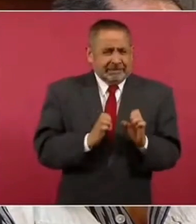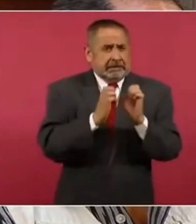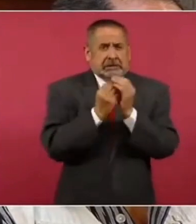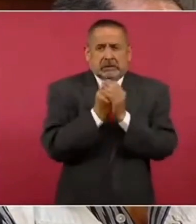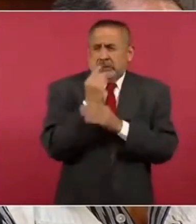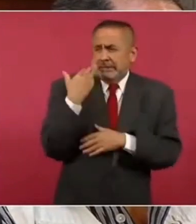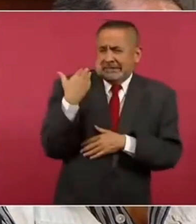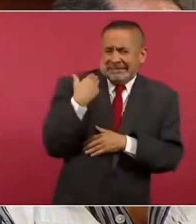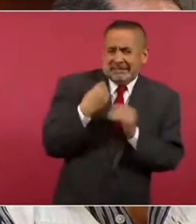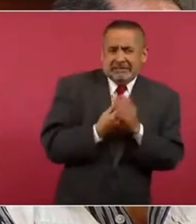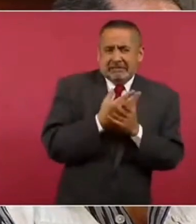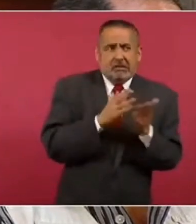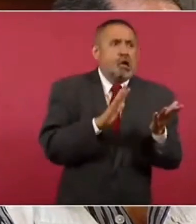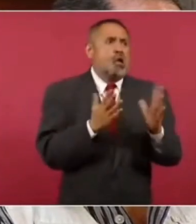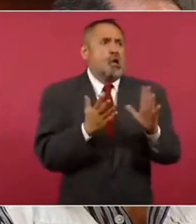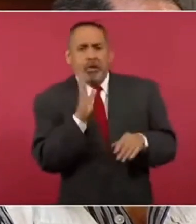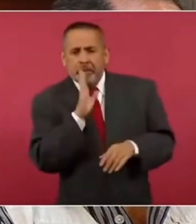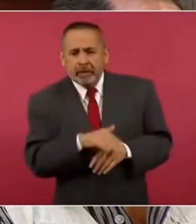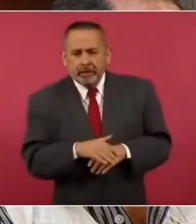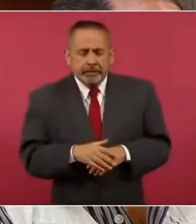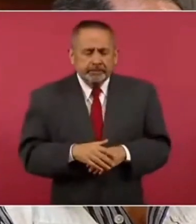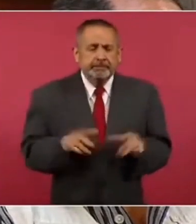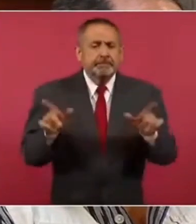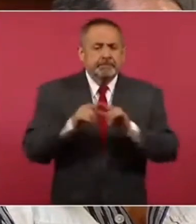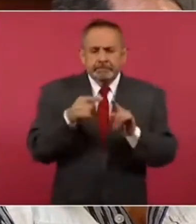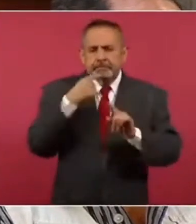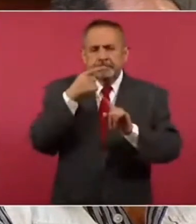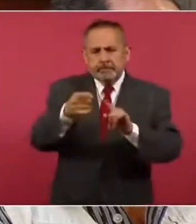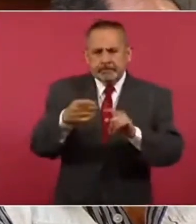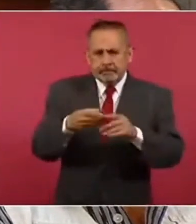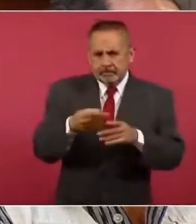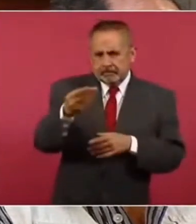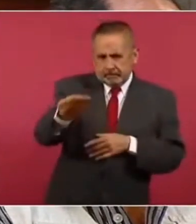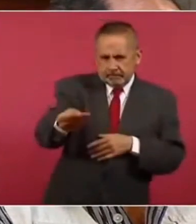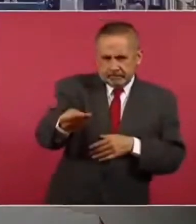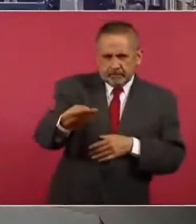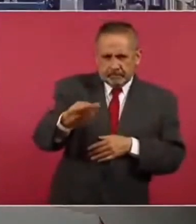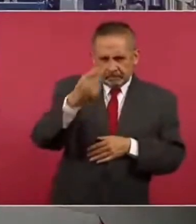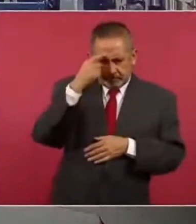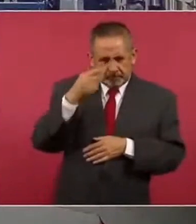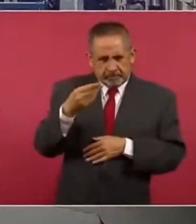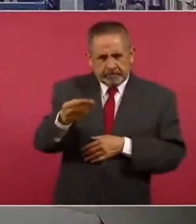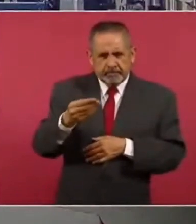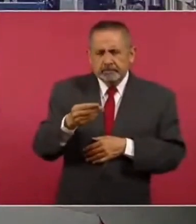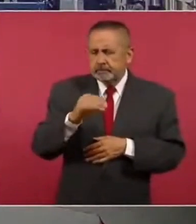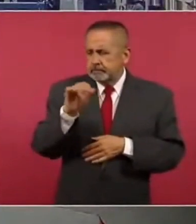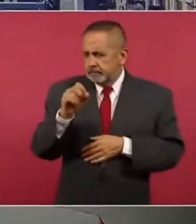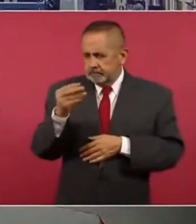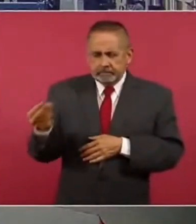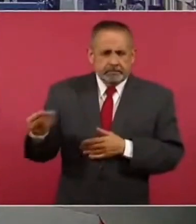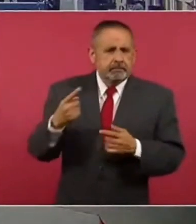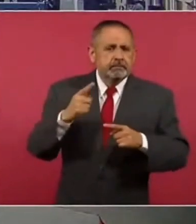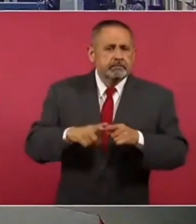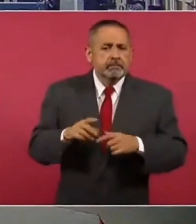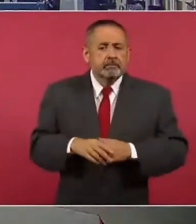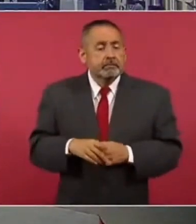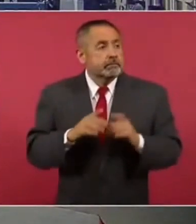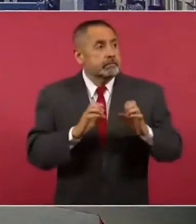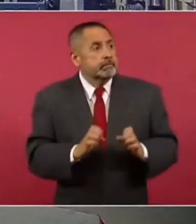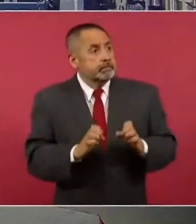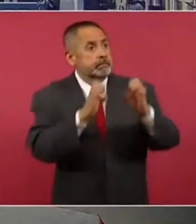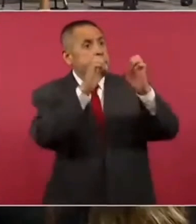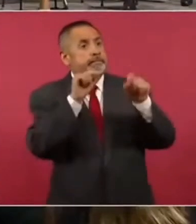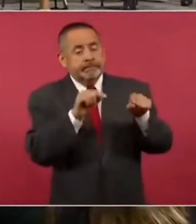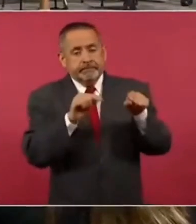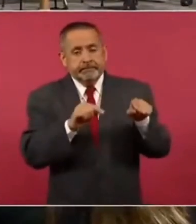presidente. Y a qué voy con esto, y que le voy a dejar la carta aquí a Jesús, a qué voy con esto. Este es un edificio